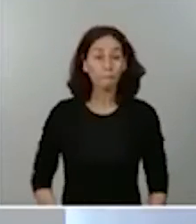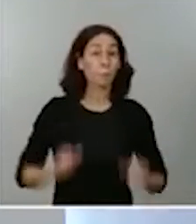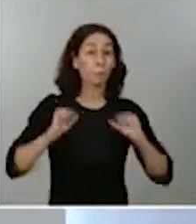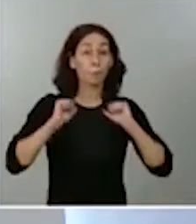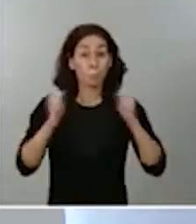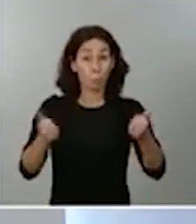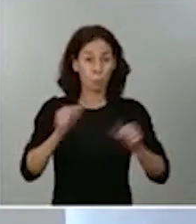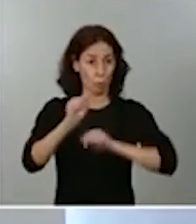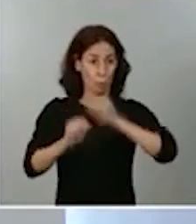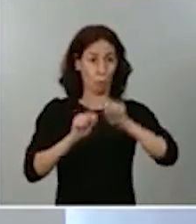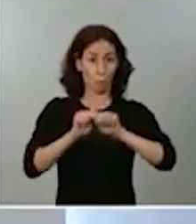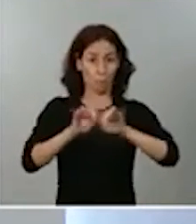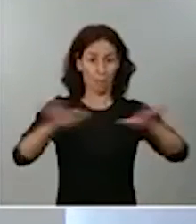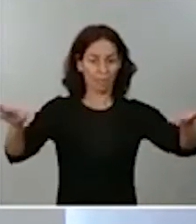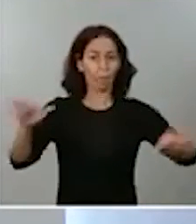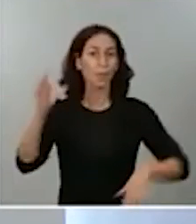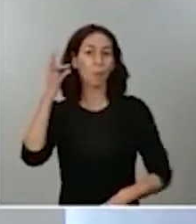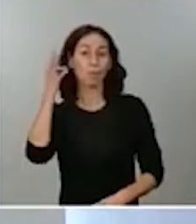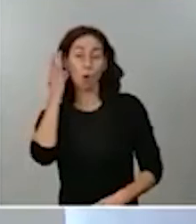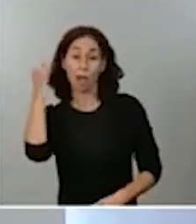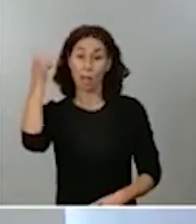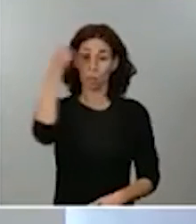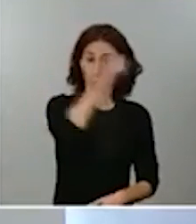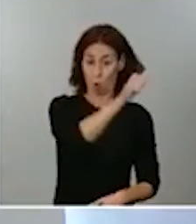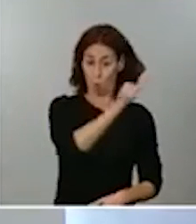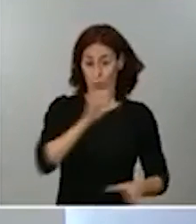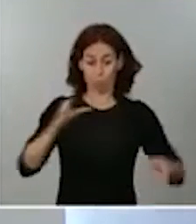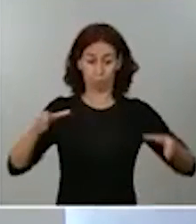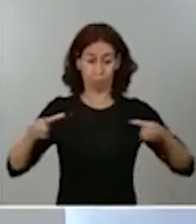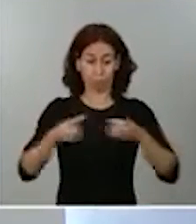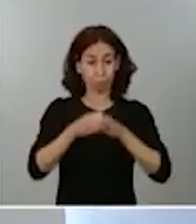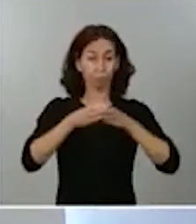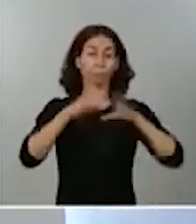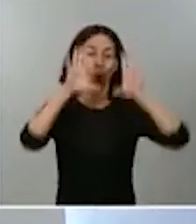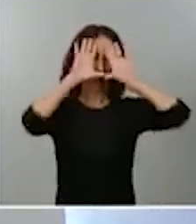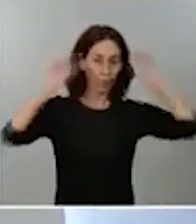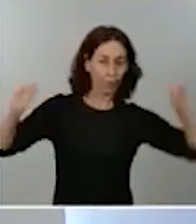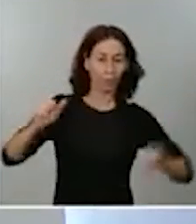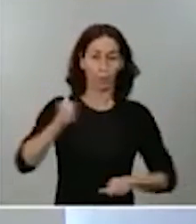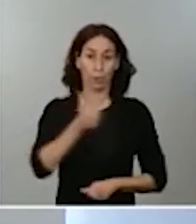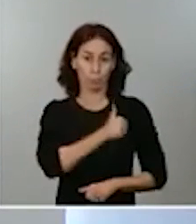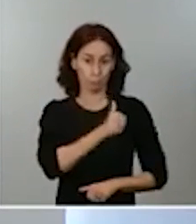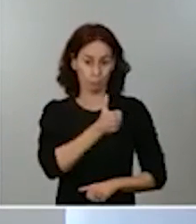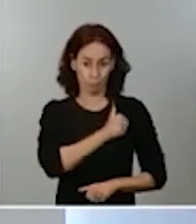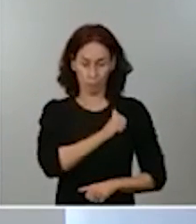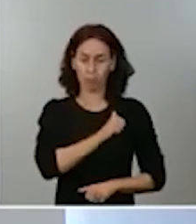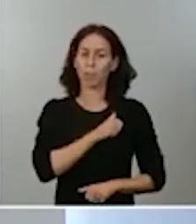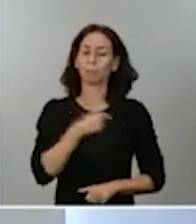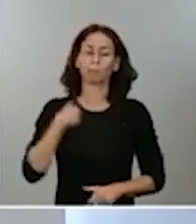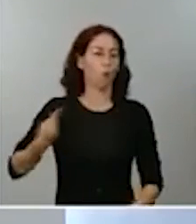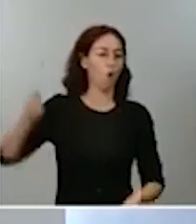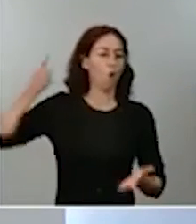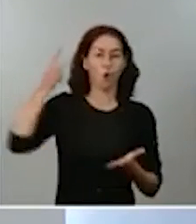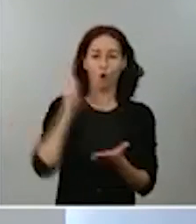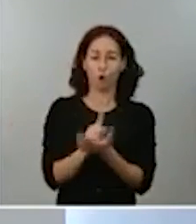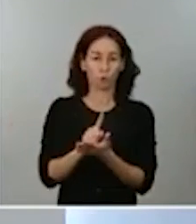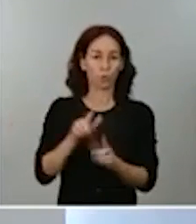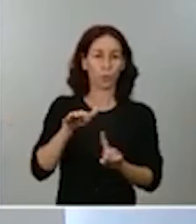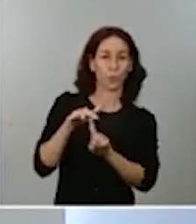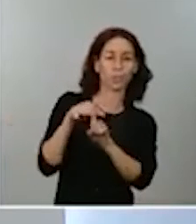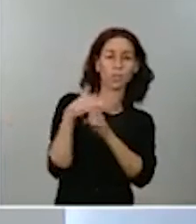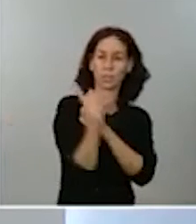las mujeres y los hombres de la Policía Nacional y de la Guardia Civil se han vuelto a ganar, como hemos podido observar, el